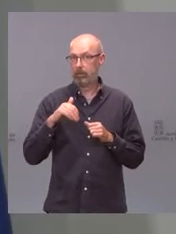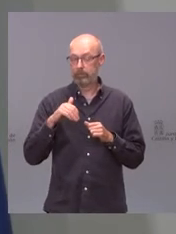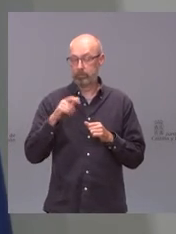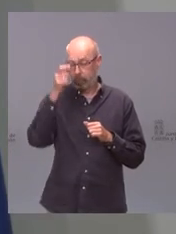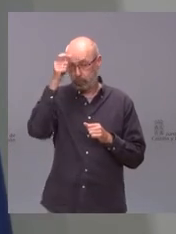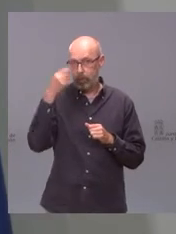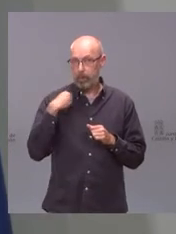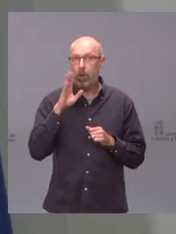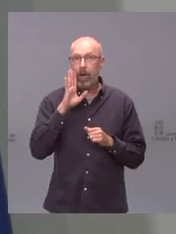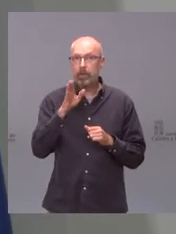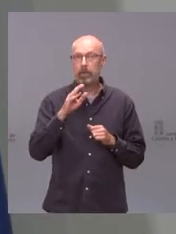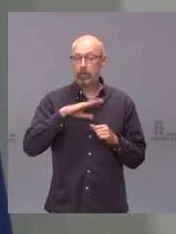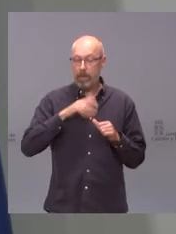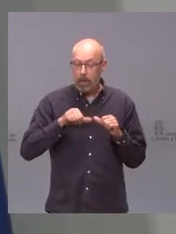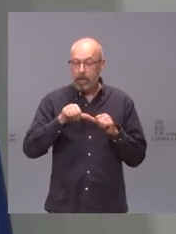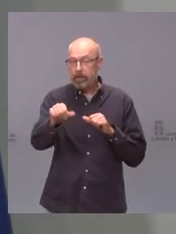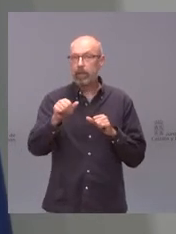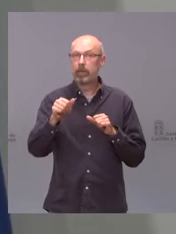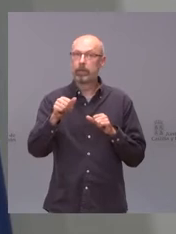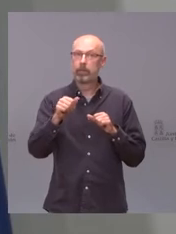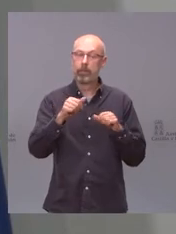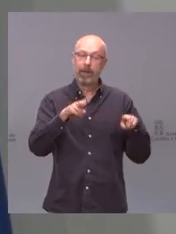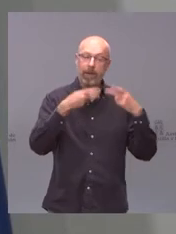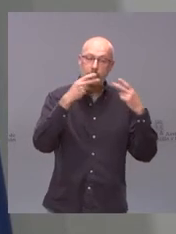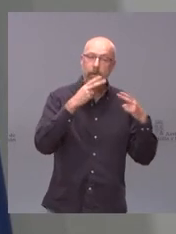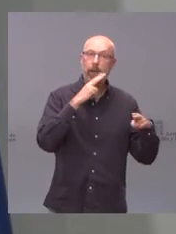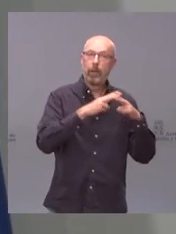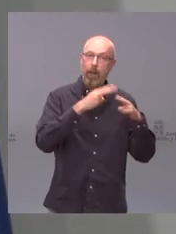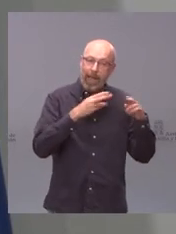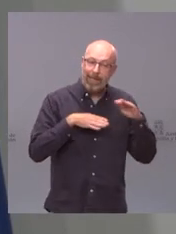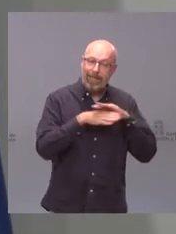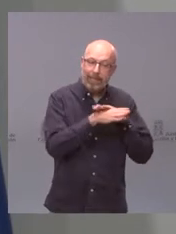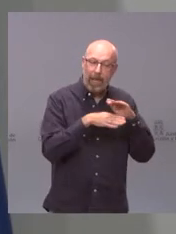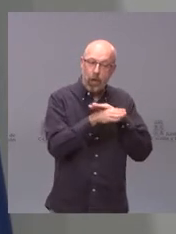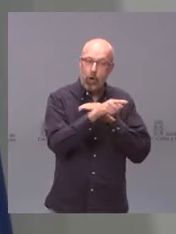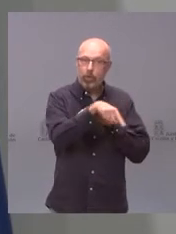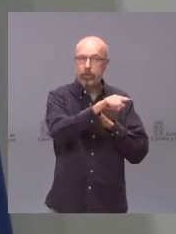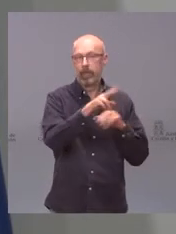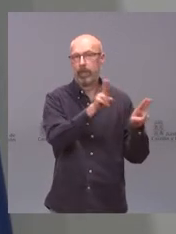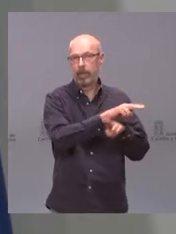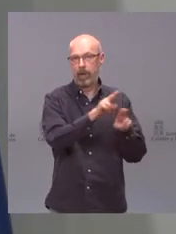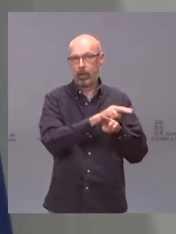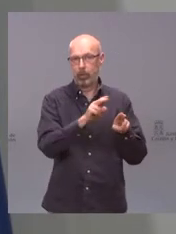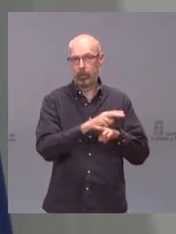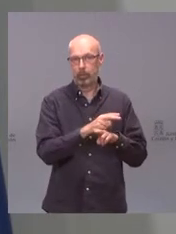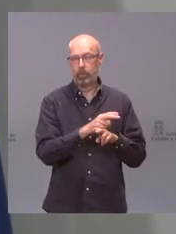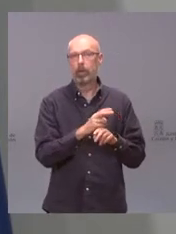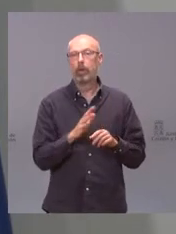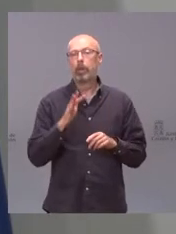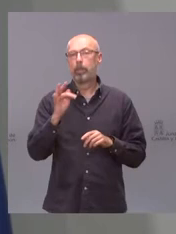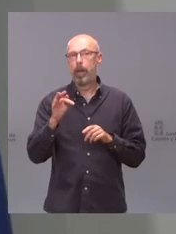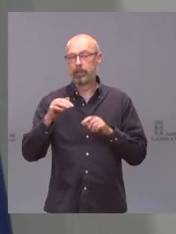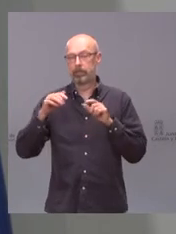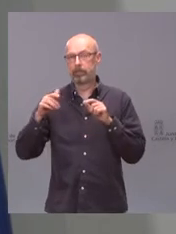quedará prohibida la actividad de restauración en el interior de bares y restaurantes, así como las